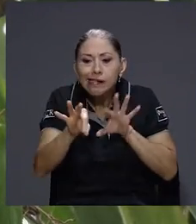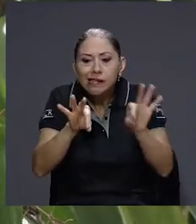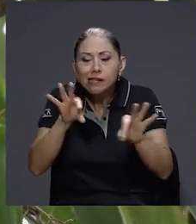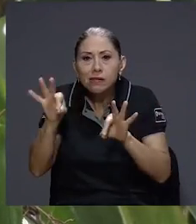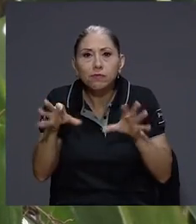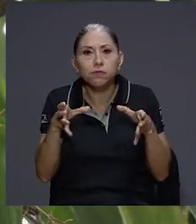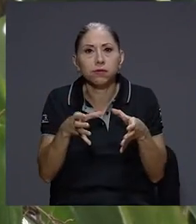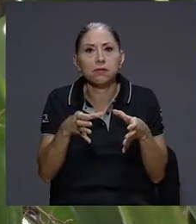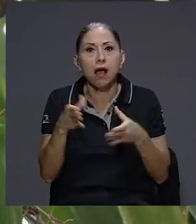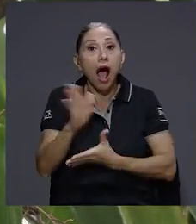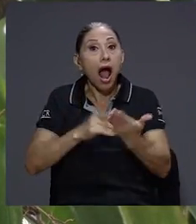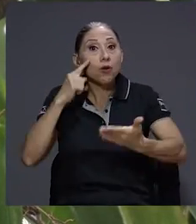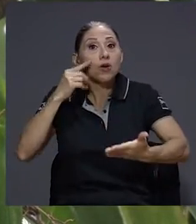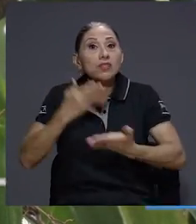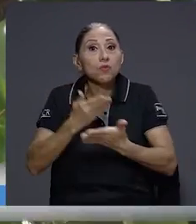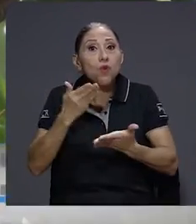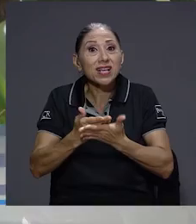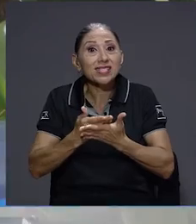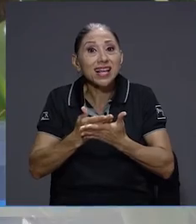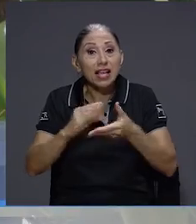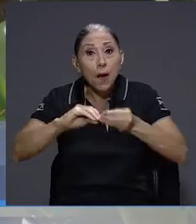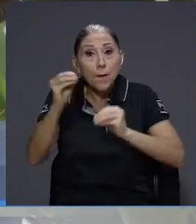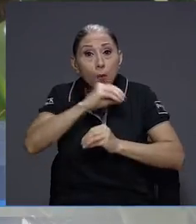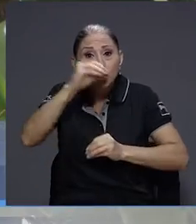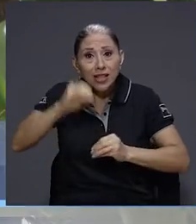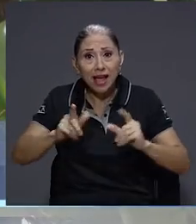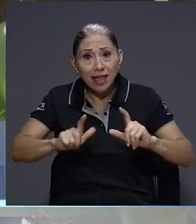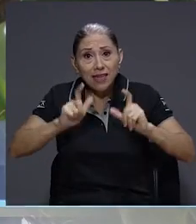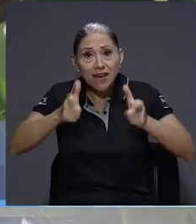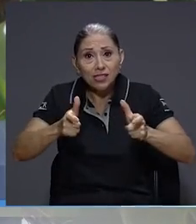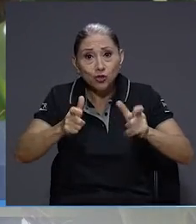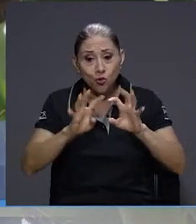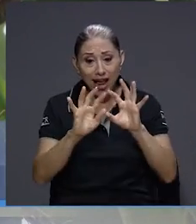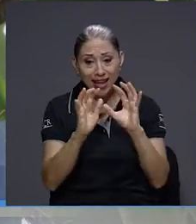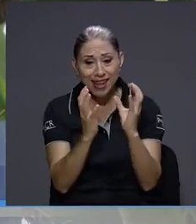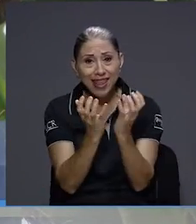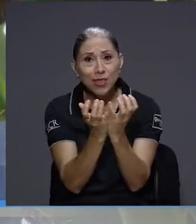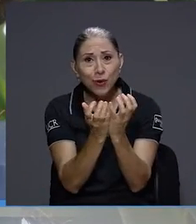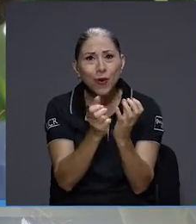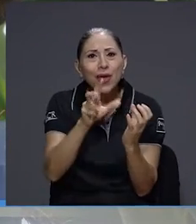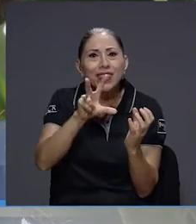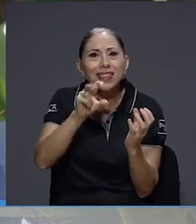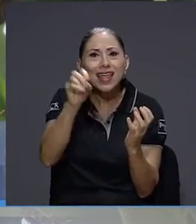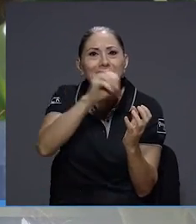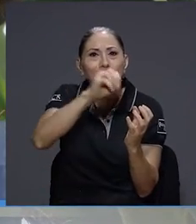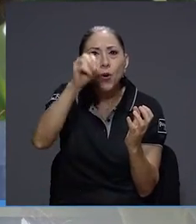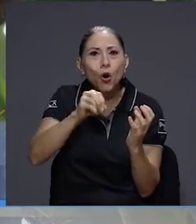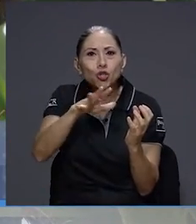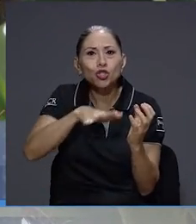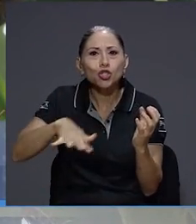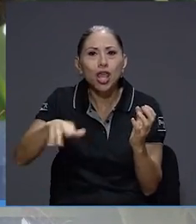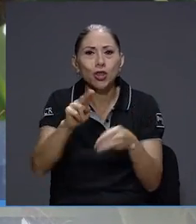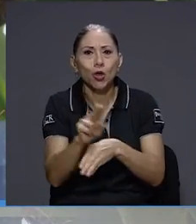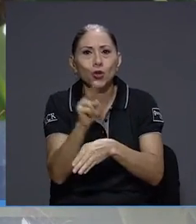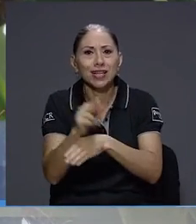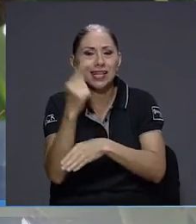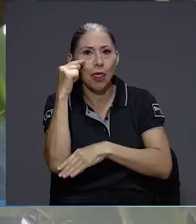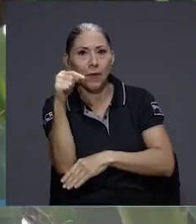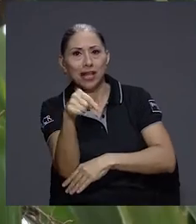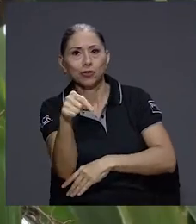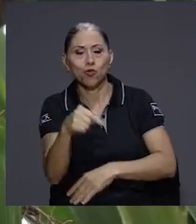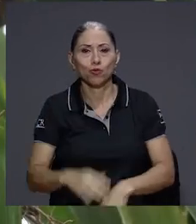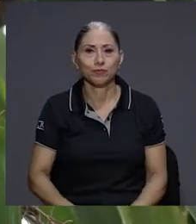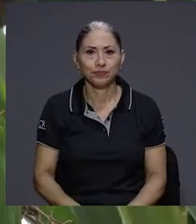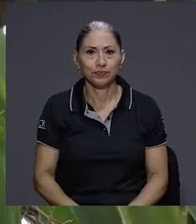estudiadas, el porcentaje de basura llegó a representar cerca de un 30% de la totalidad de los componentes utilizados para su